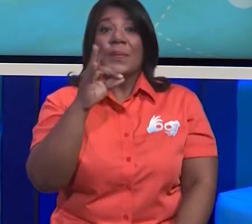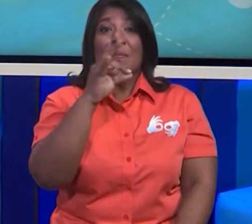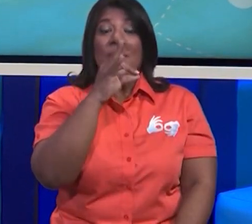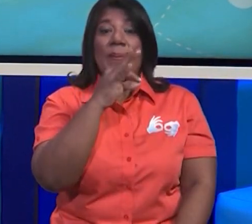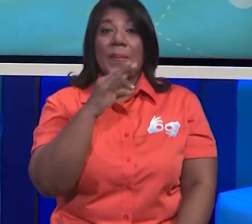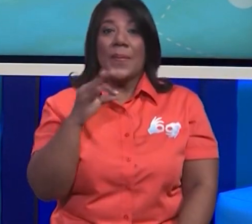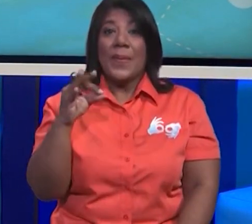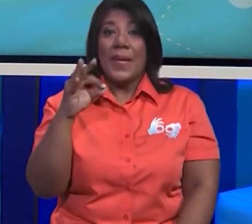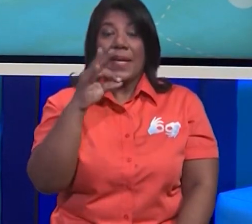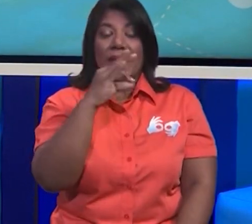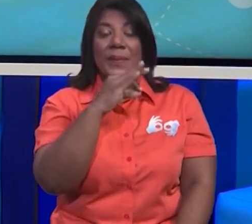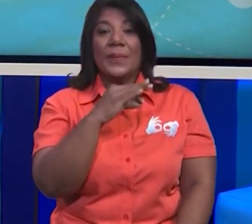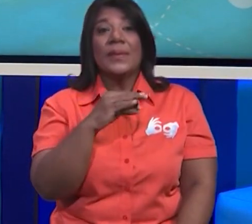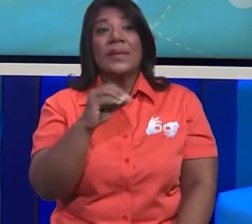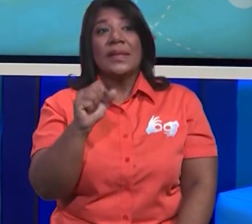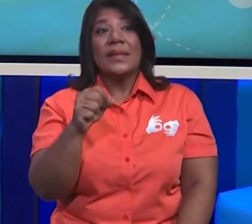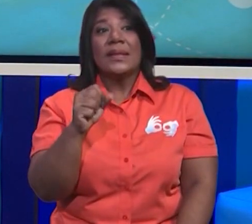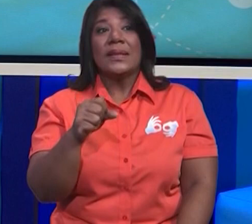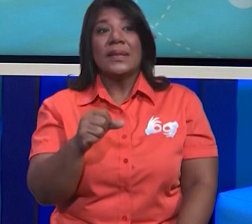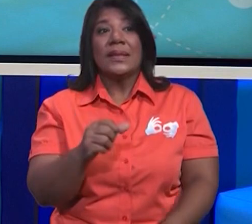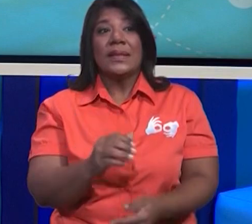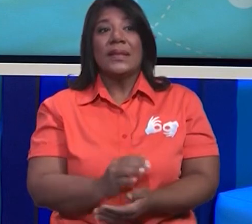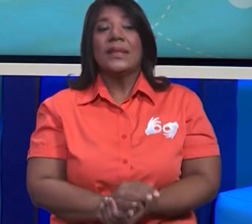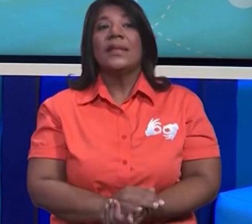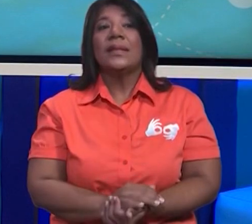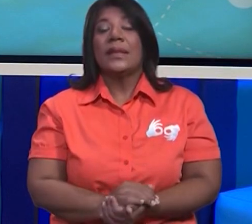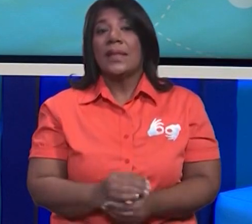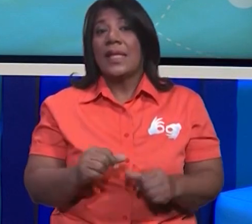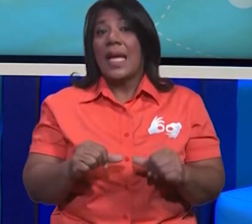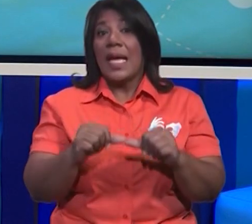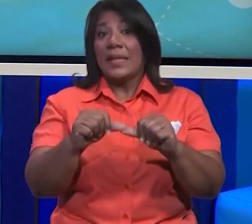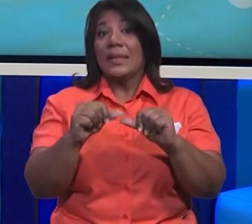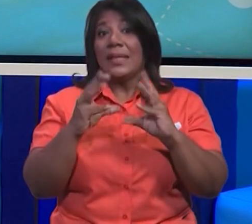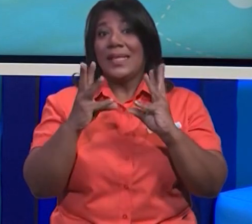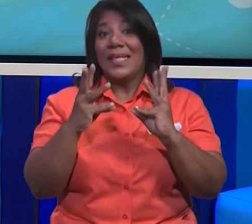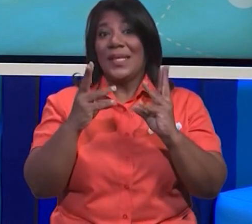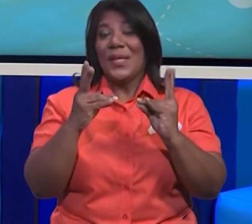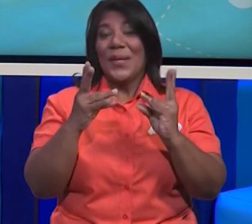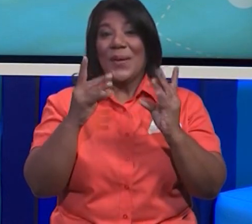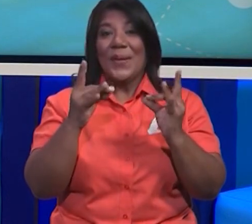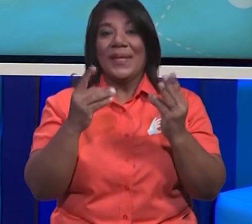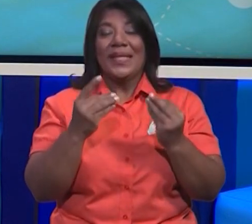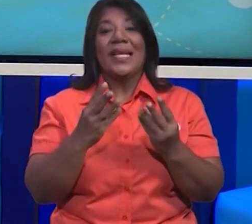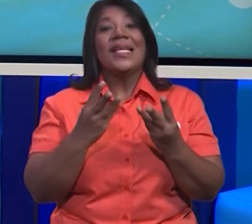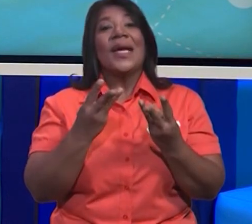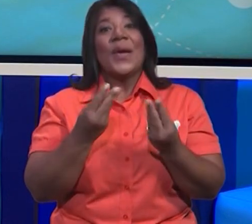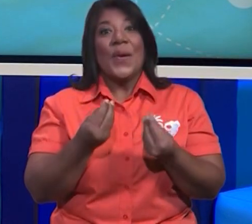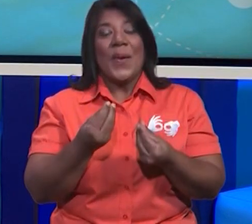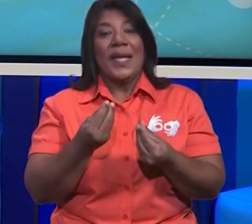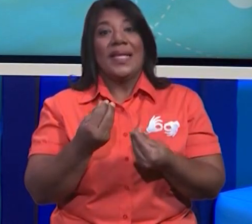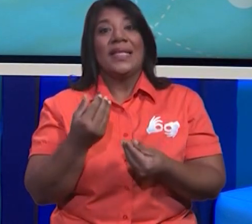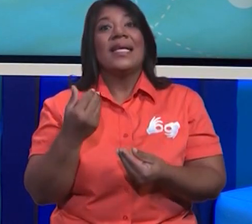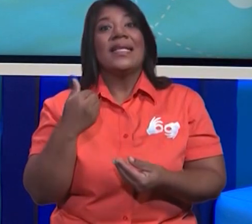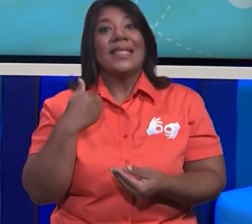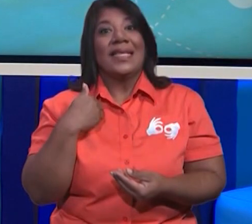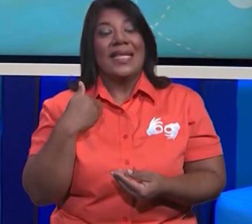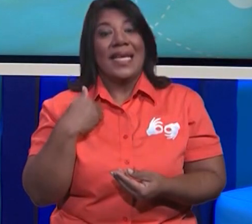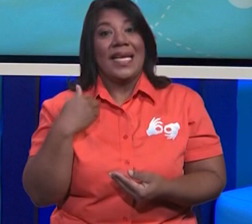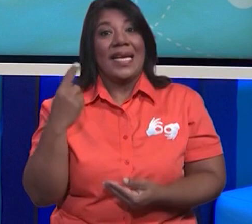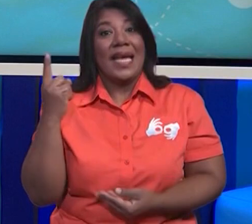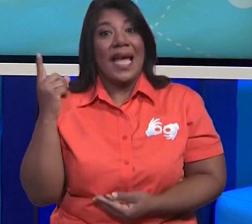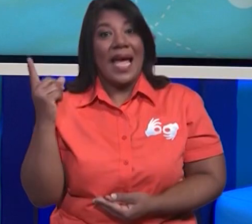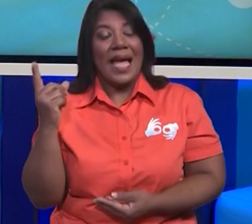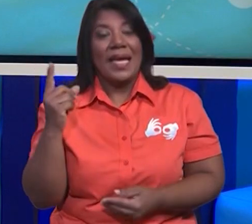Sí, colecté mariposas, ¿verdad? Vamos a seguirlas contando todas para saber cuántas hay. Pero primero vamos a